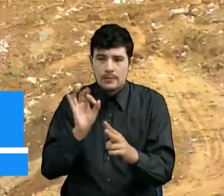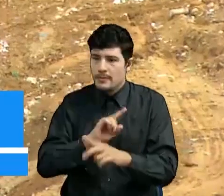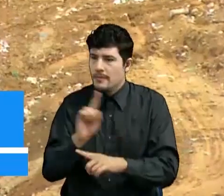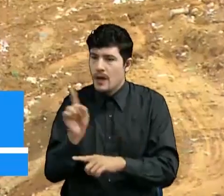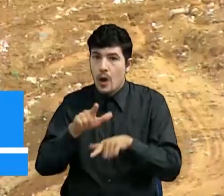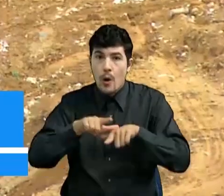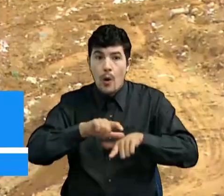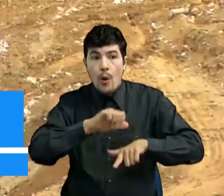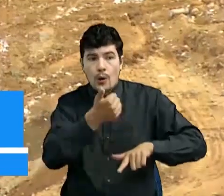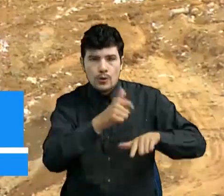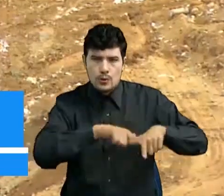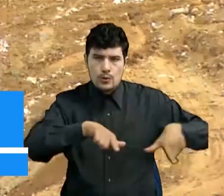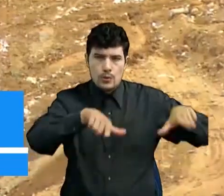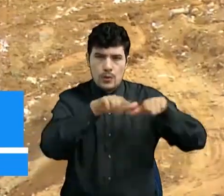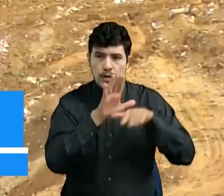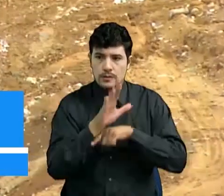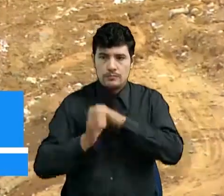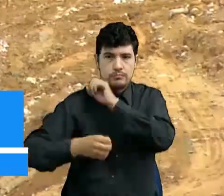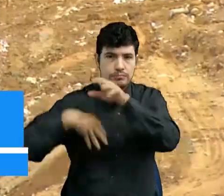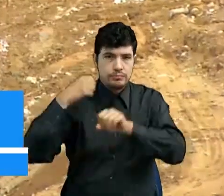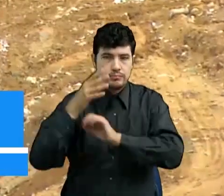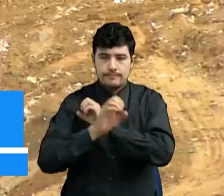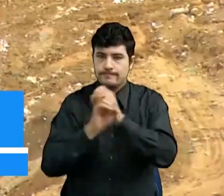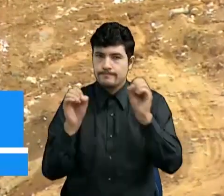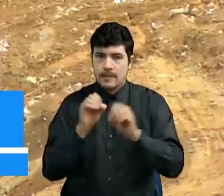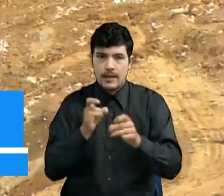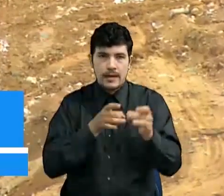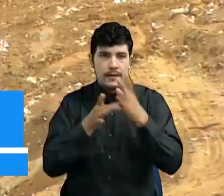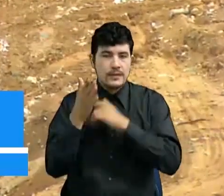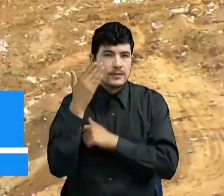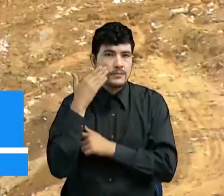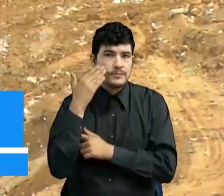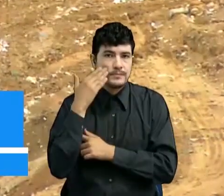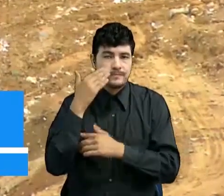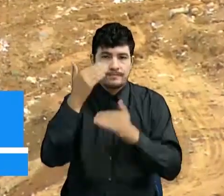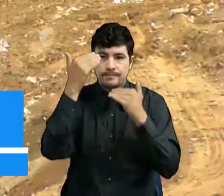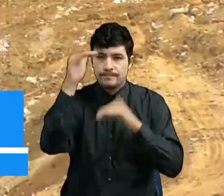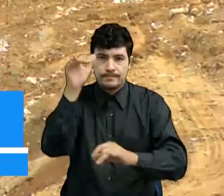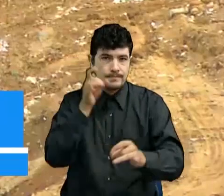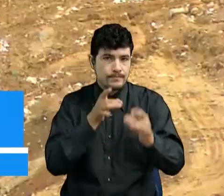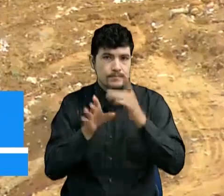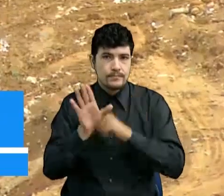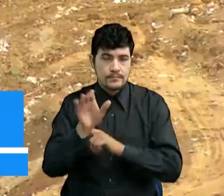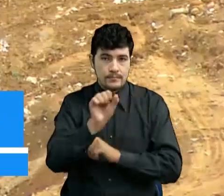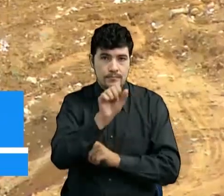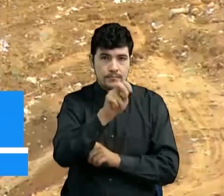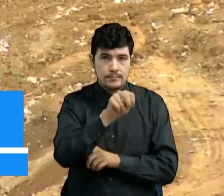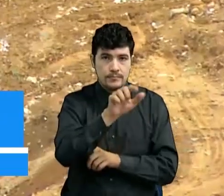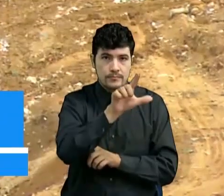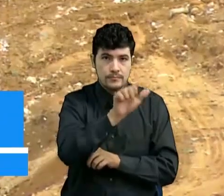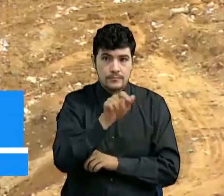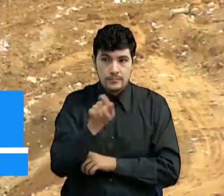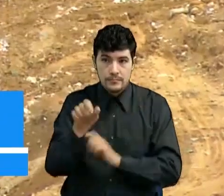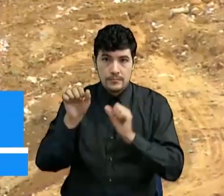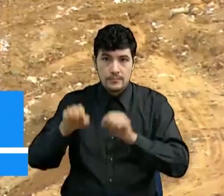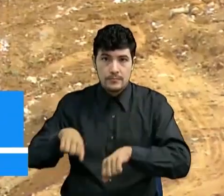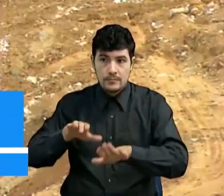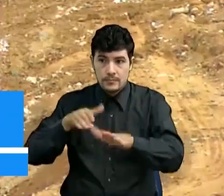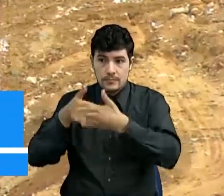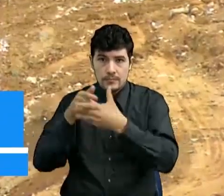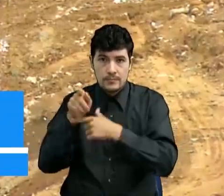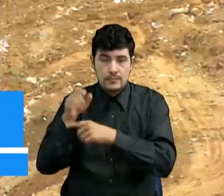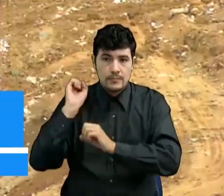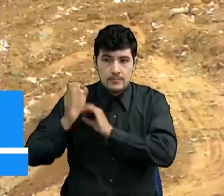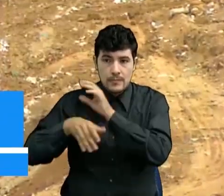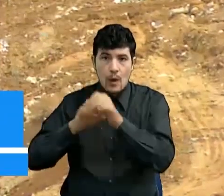sitio para disponer de las basuras. Repetimos entonces la fecha límite que entregó la ANLA para la disposición o